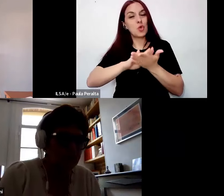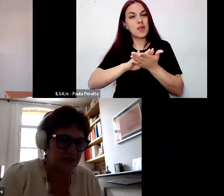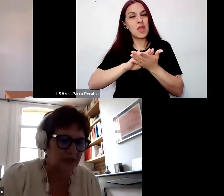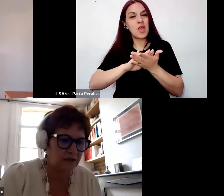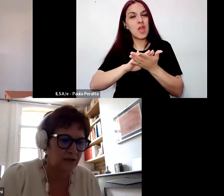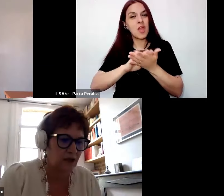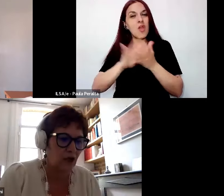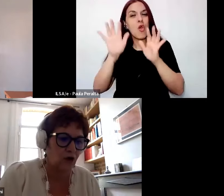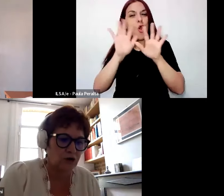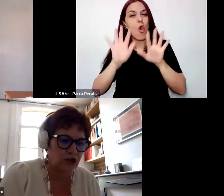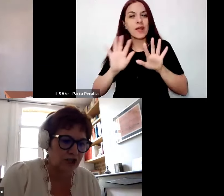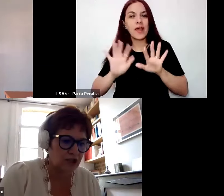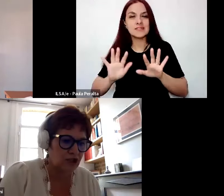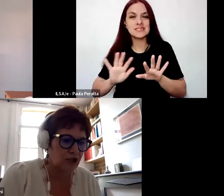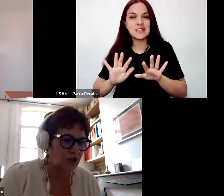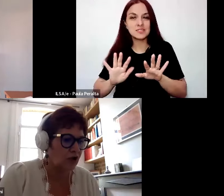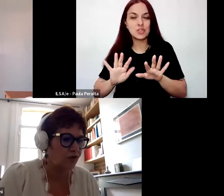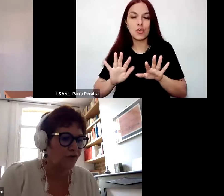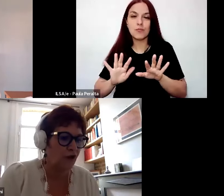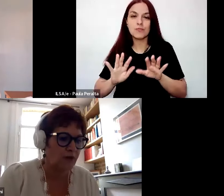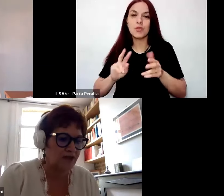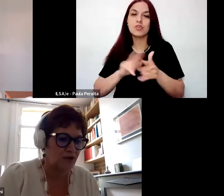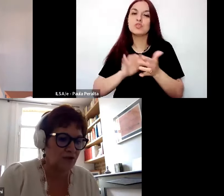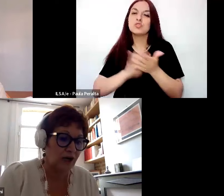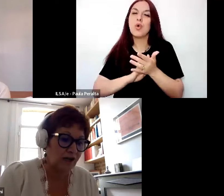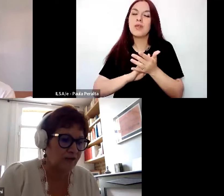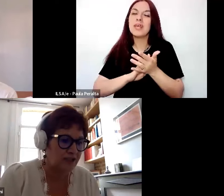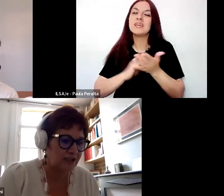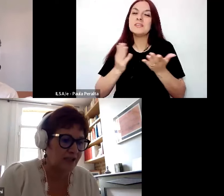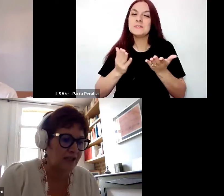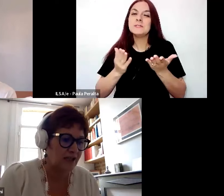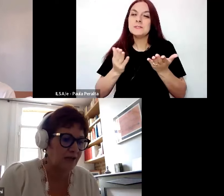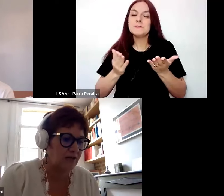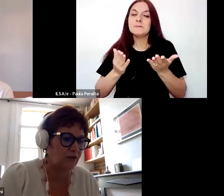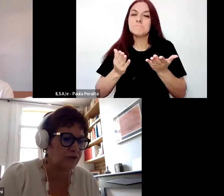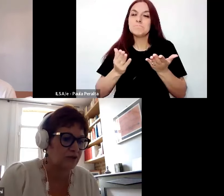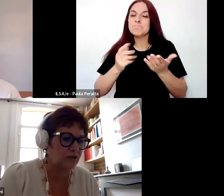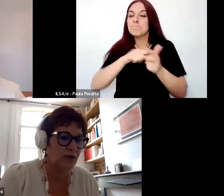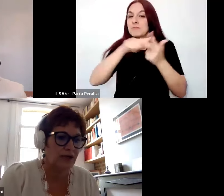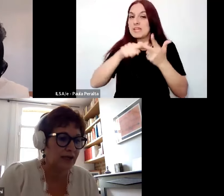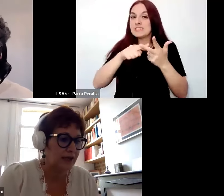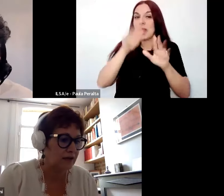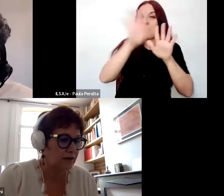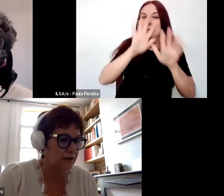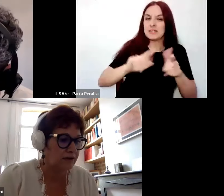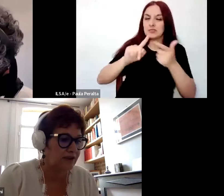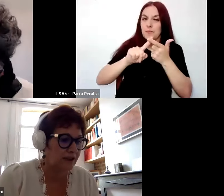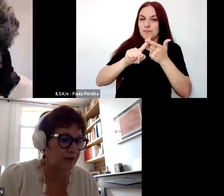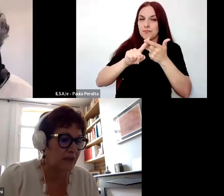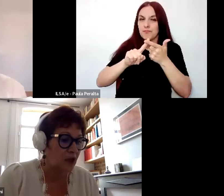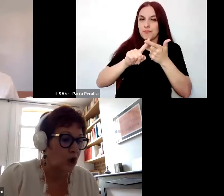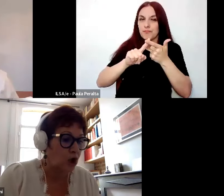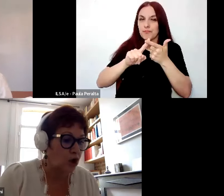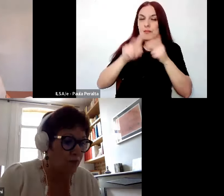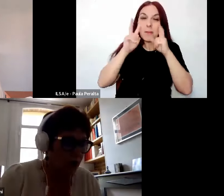encuentro alrededor de este tríptico. Investigación por un lado, formación y